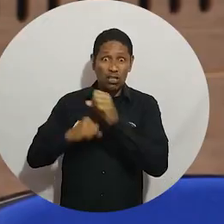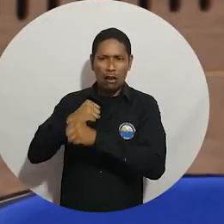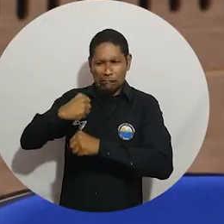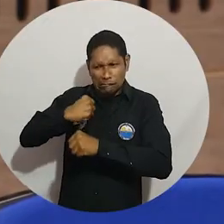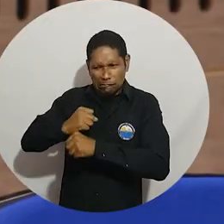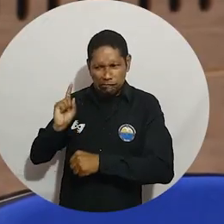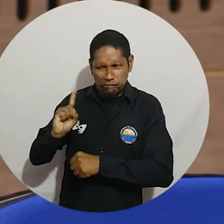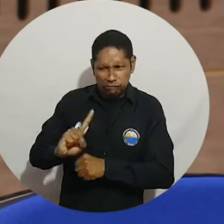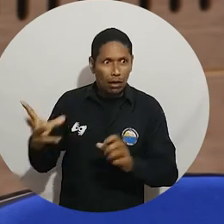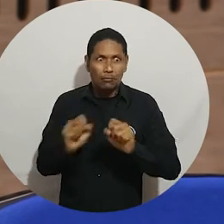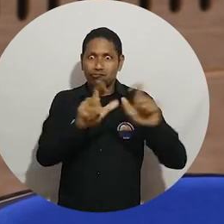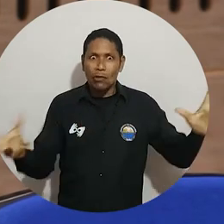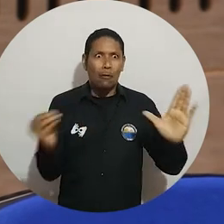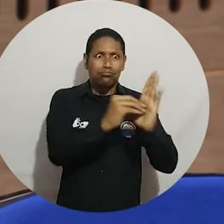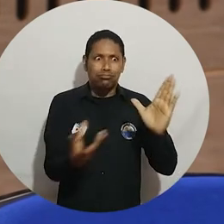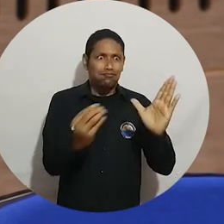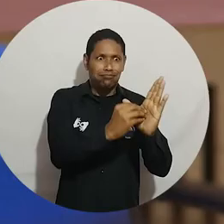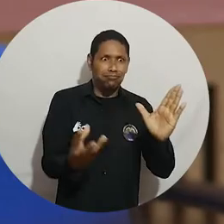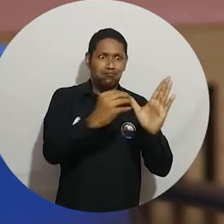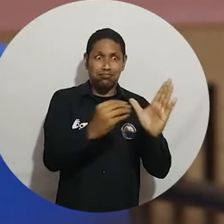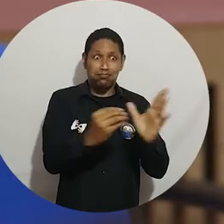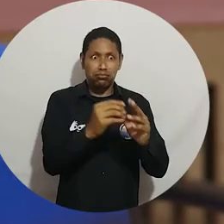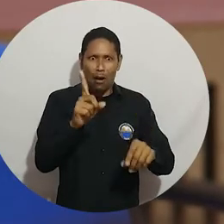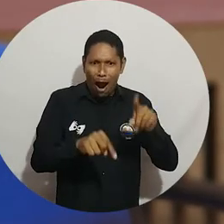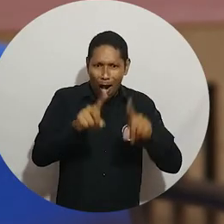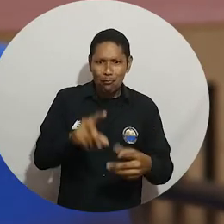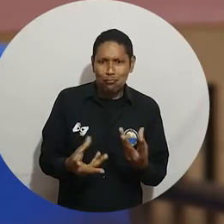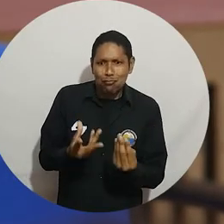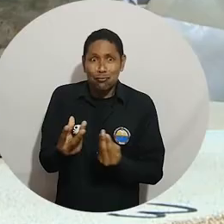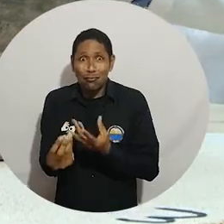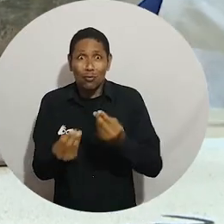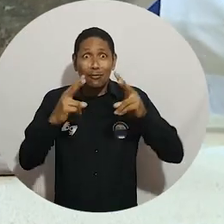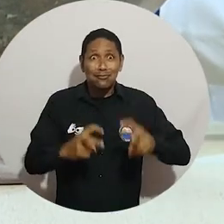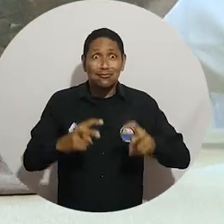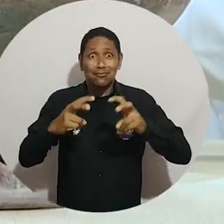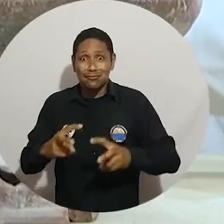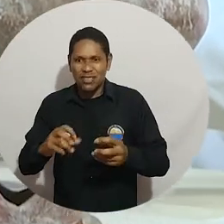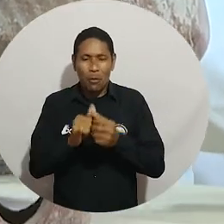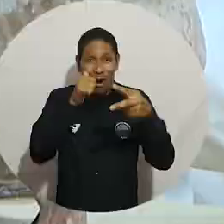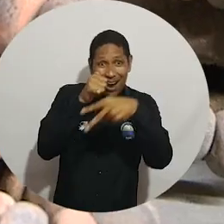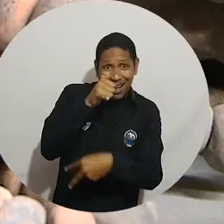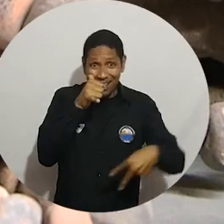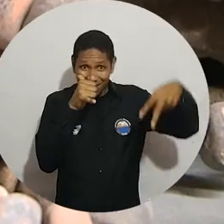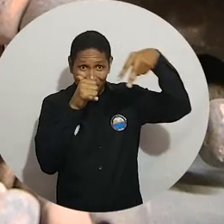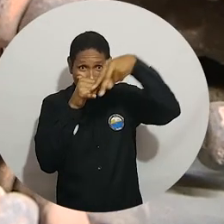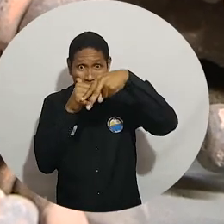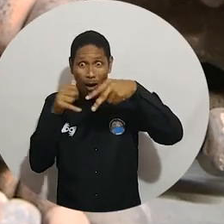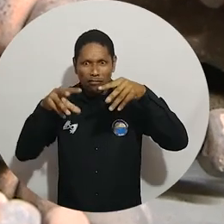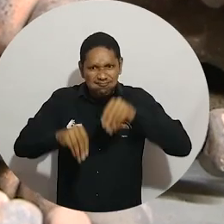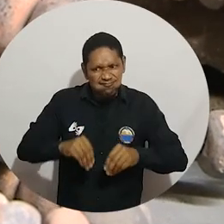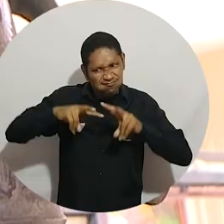trabajos de investigación por el Caribe colombiano y 11 revistas publicadas con el aporte de semilleristas e investigadores del programa de antropología